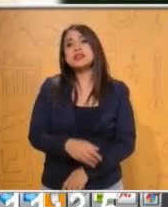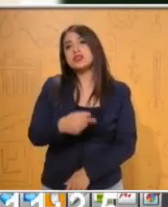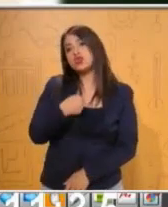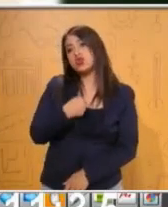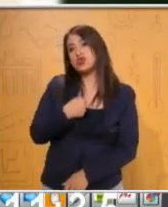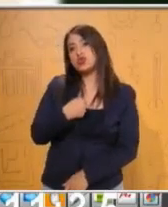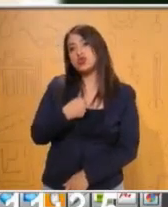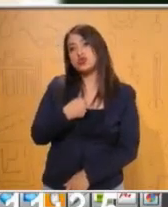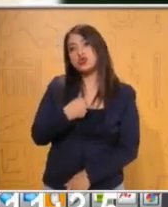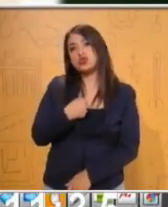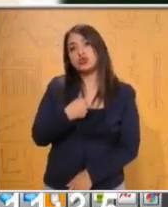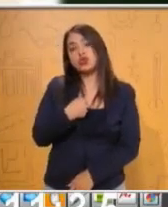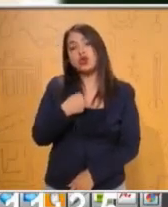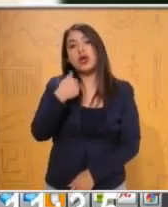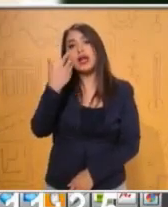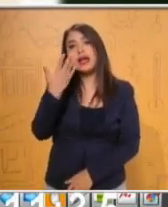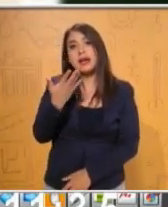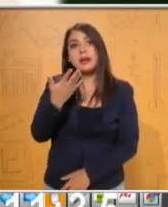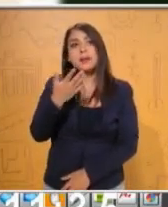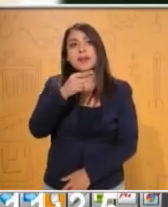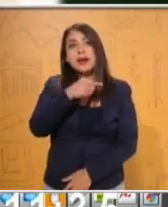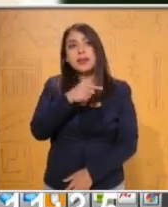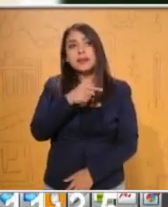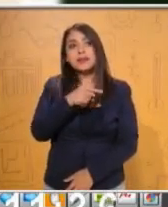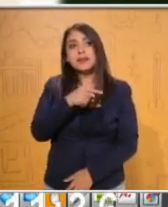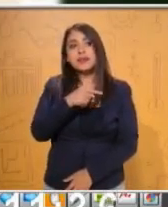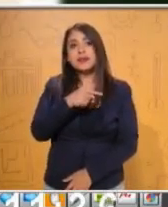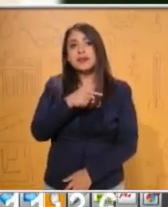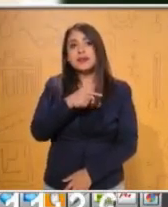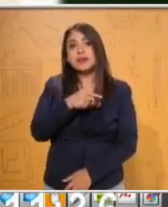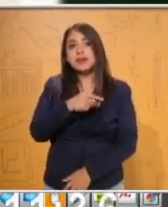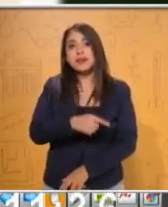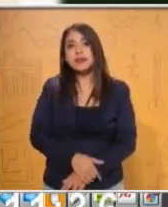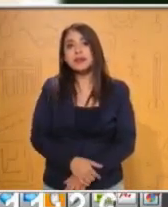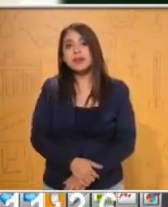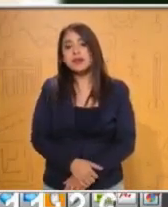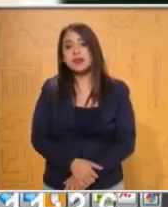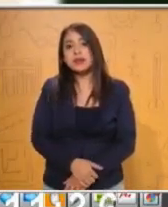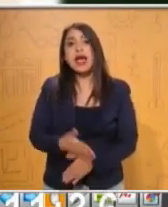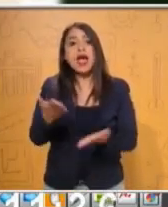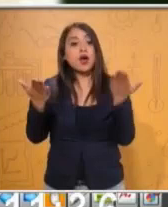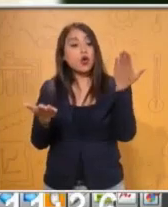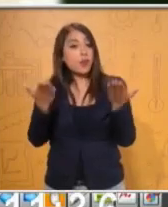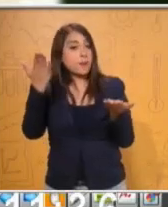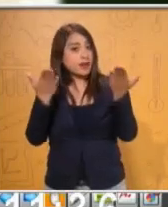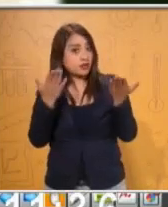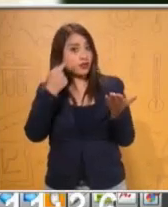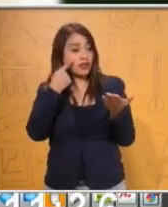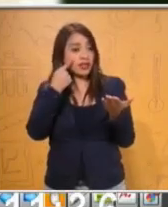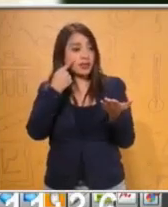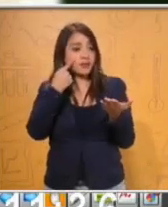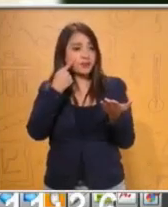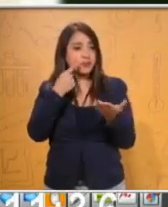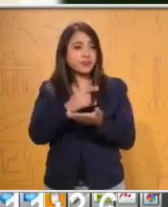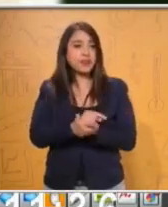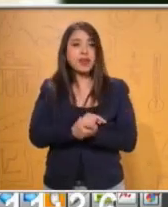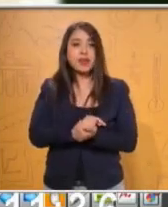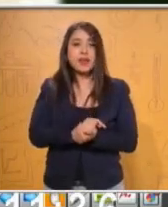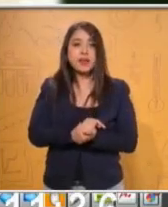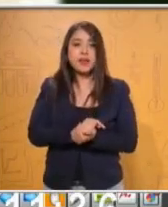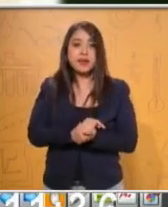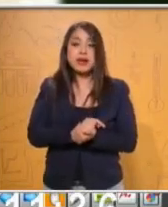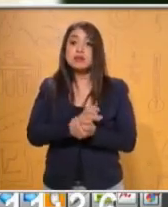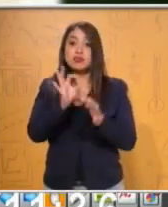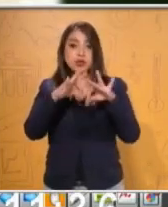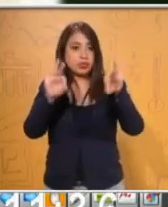como dos luceros, entonces ya no es metáfora. Se convierte en comparación. Por eso la puntualización que te hizo el